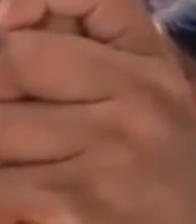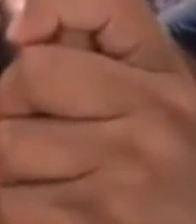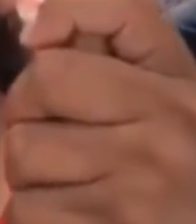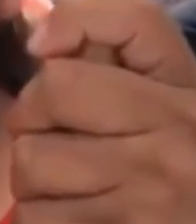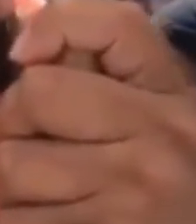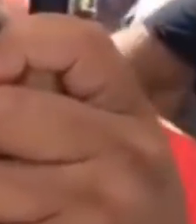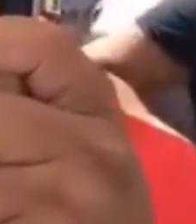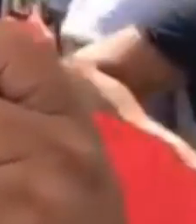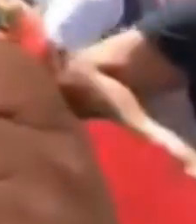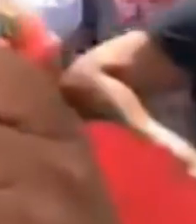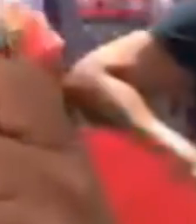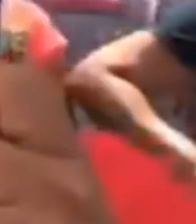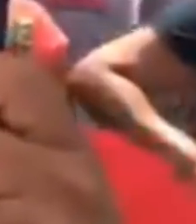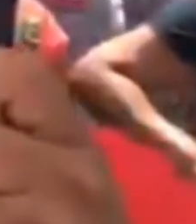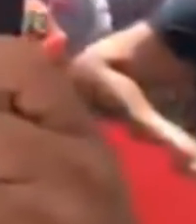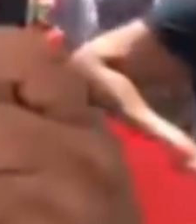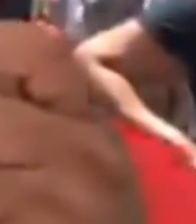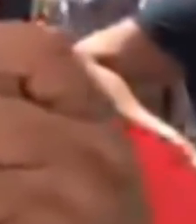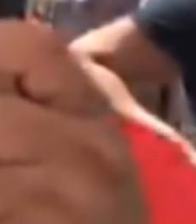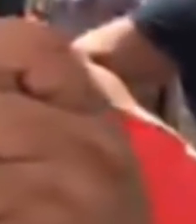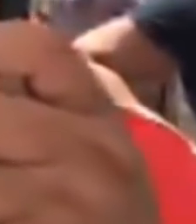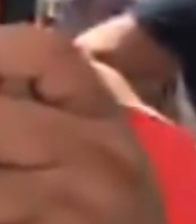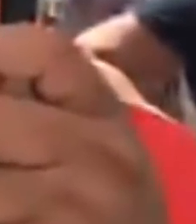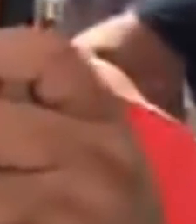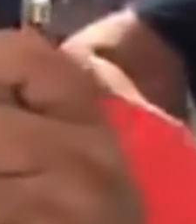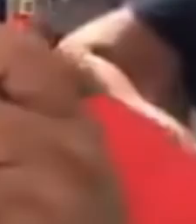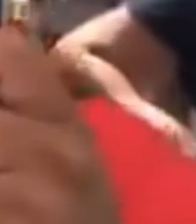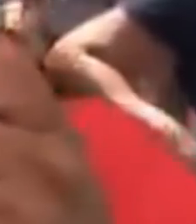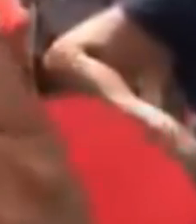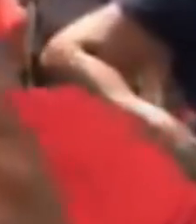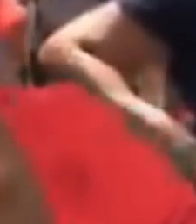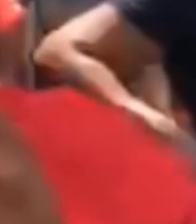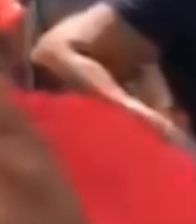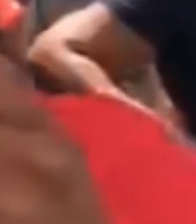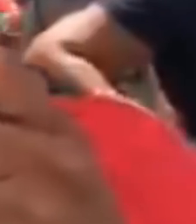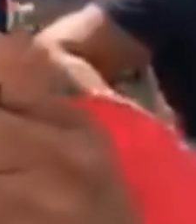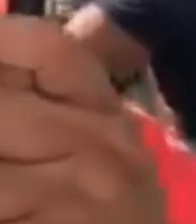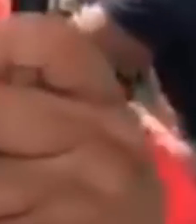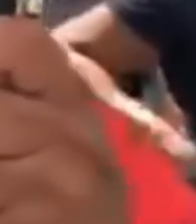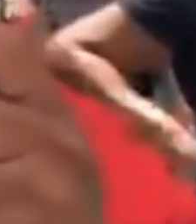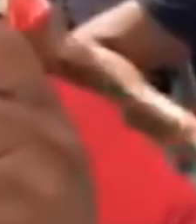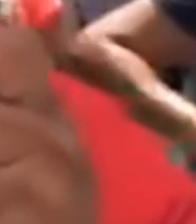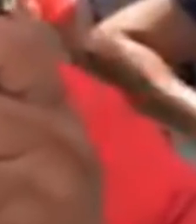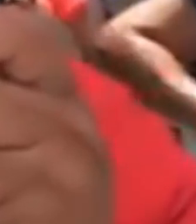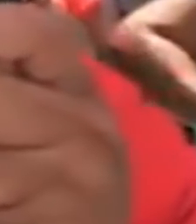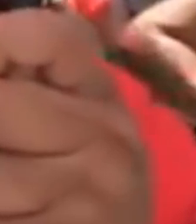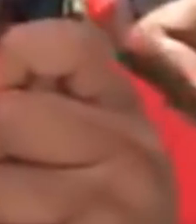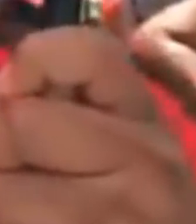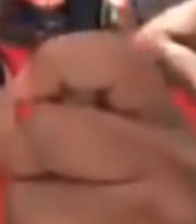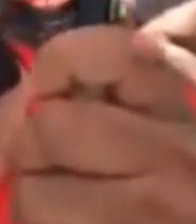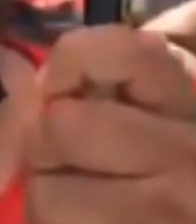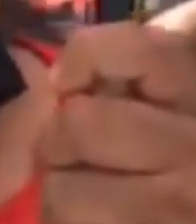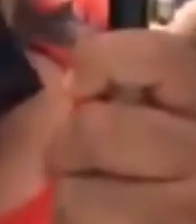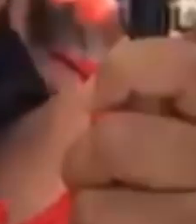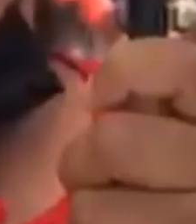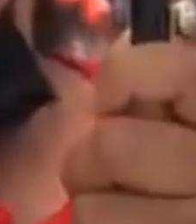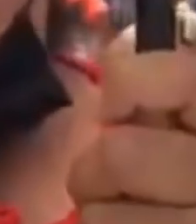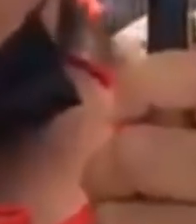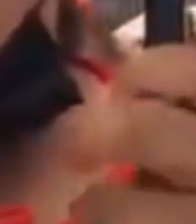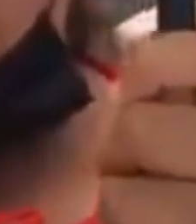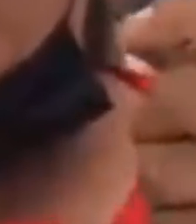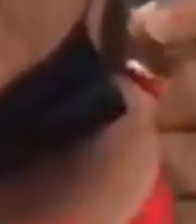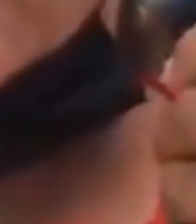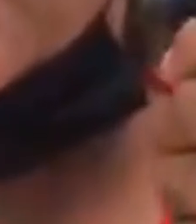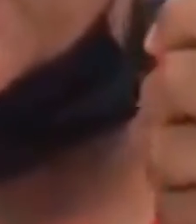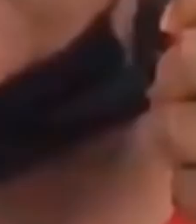ya se fue y pues que si le llega la noticia ojalá tenga respuesta para nosotros. Porque yo creo que sí, esa bendición la